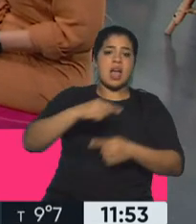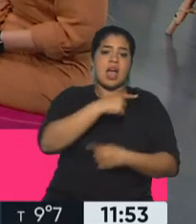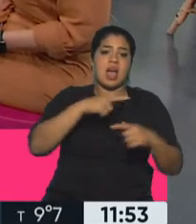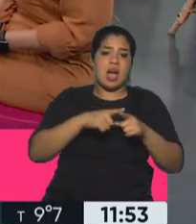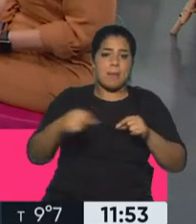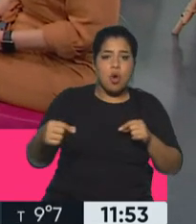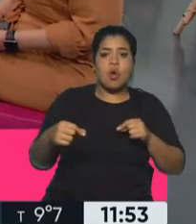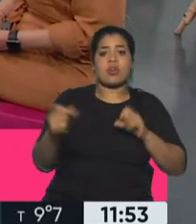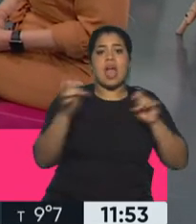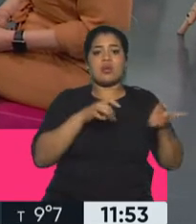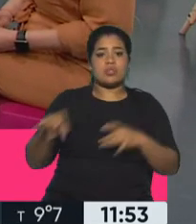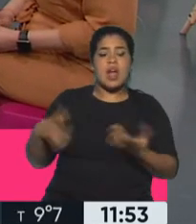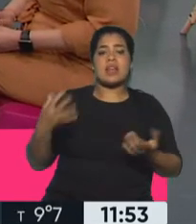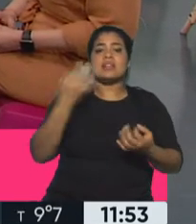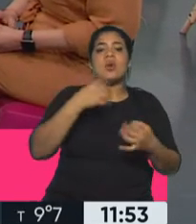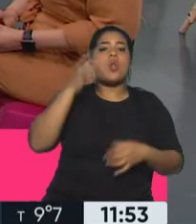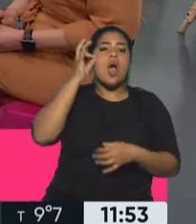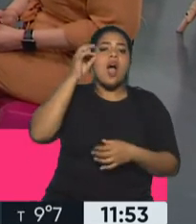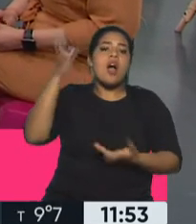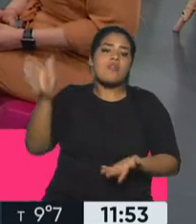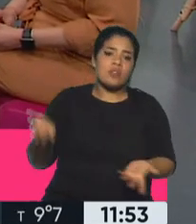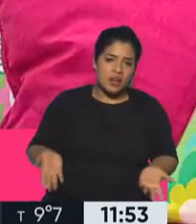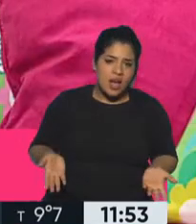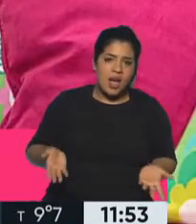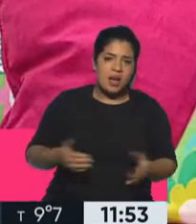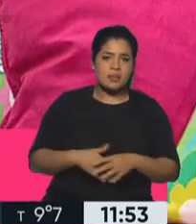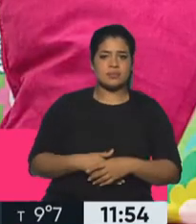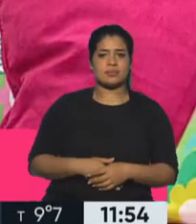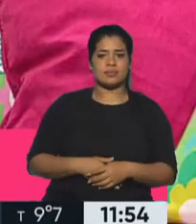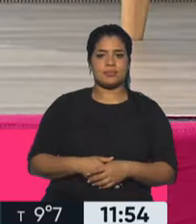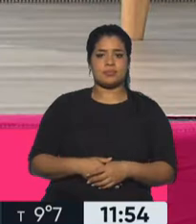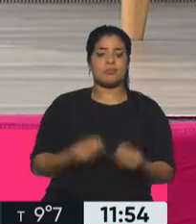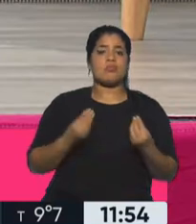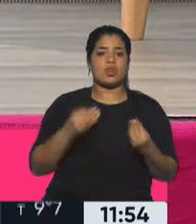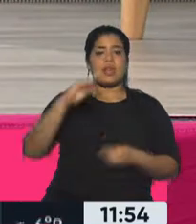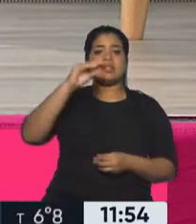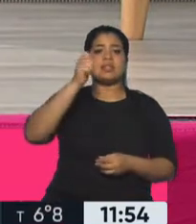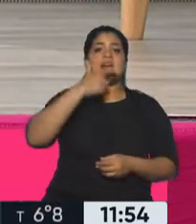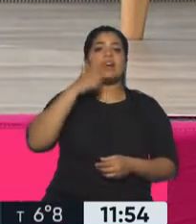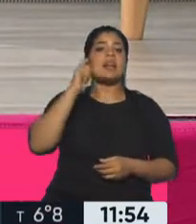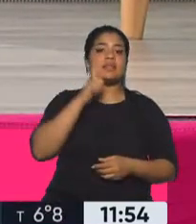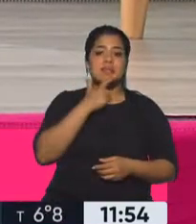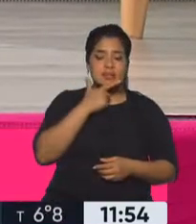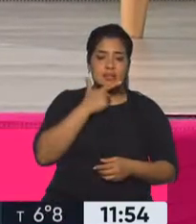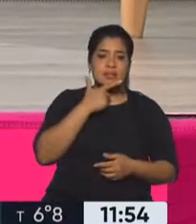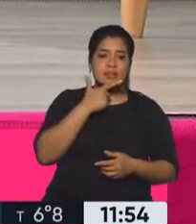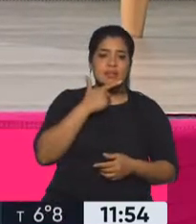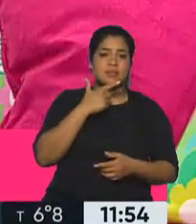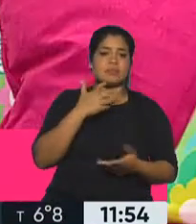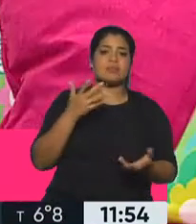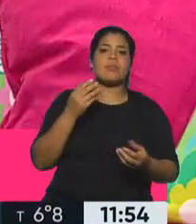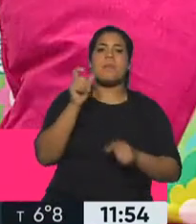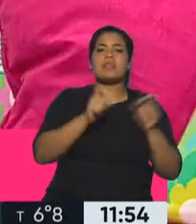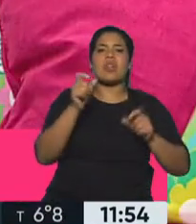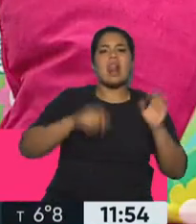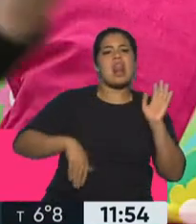seguramente en África también nadie, sí, lo reportó numéricamente. ¿Por qué? Porque el chagas también es de la región del África, digamos, también. Porque las personas que